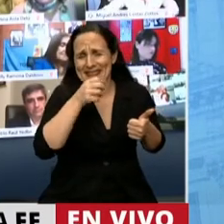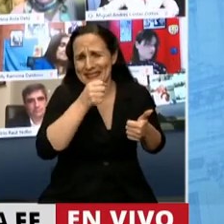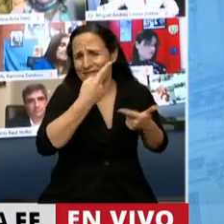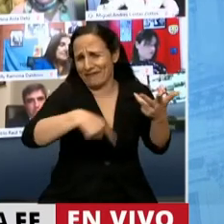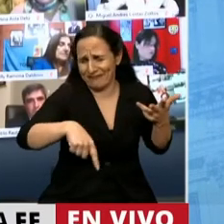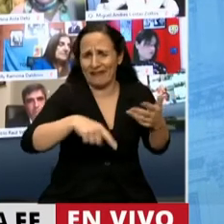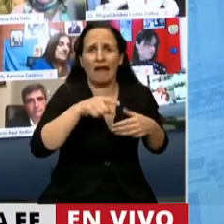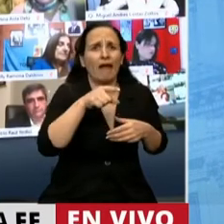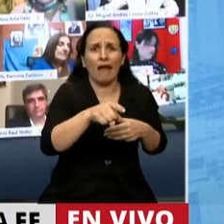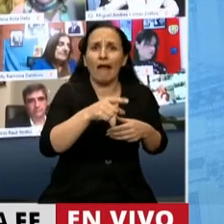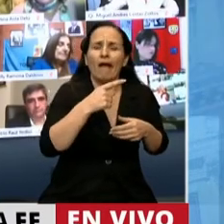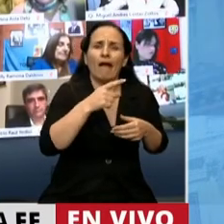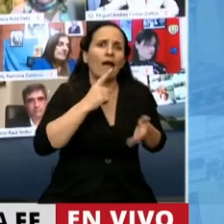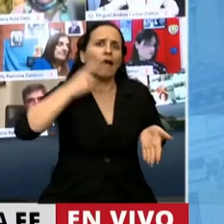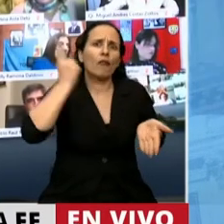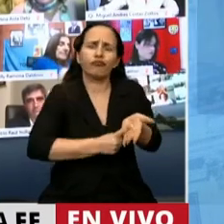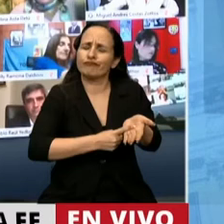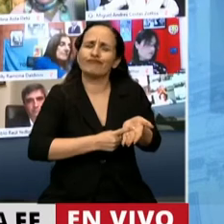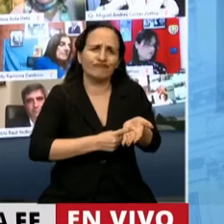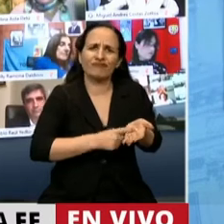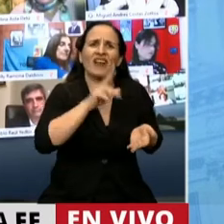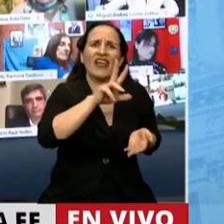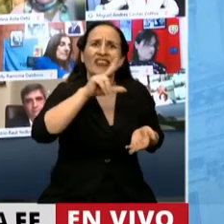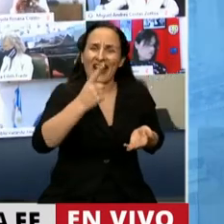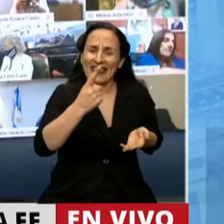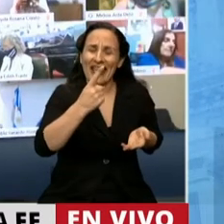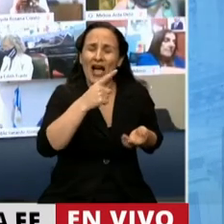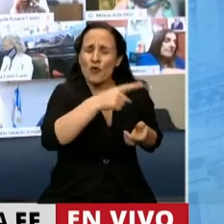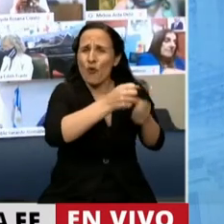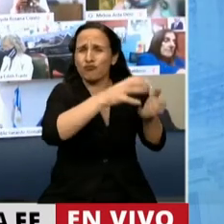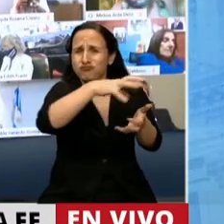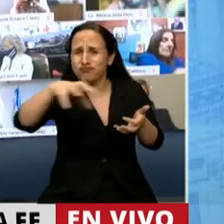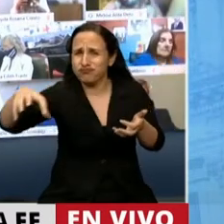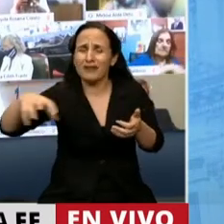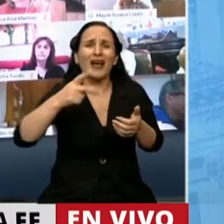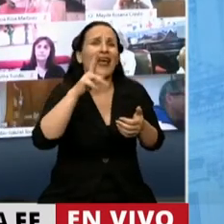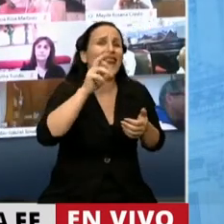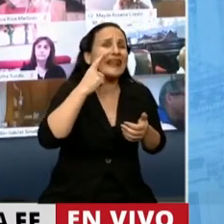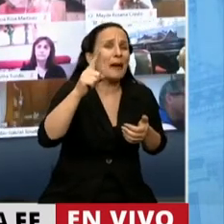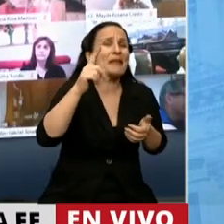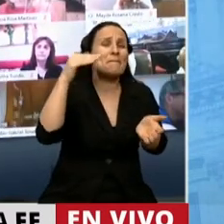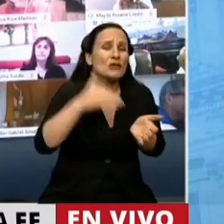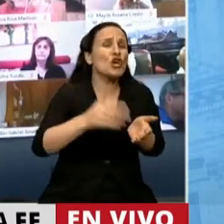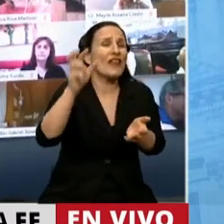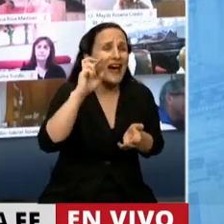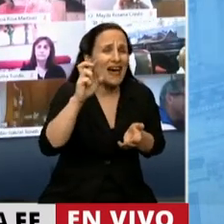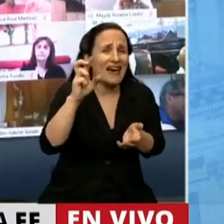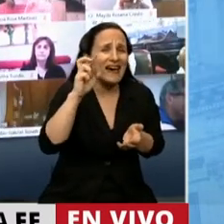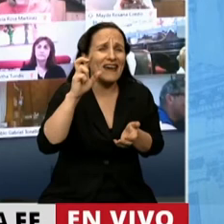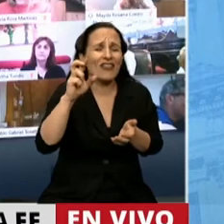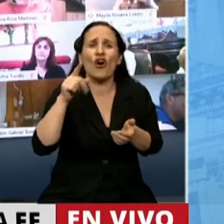y determinó entonces que estas 31 cadenas generaban 30.000 millones de dólares, el